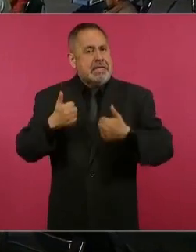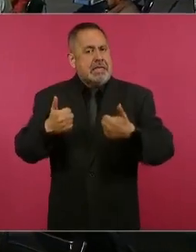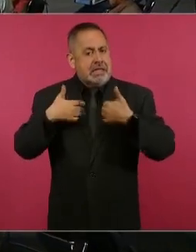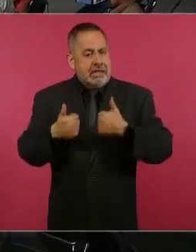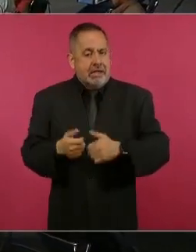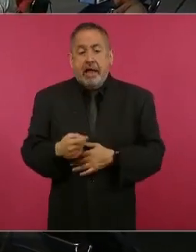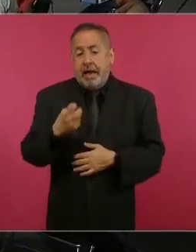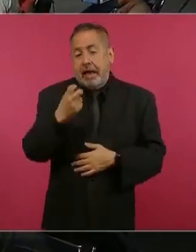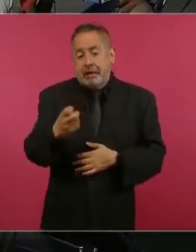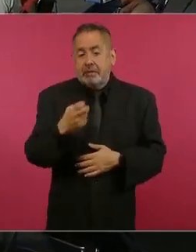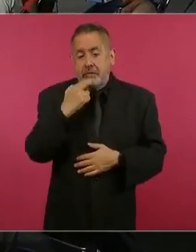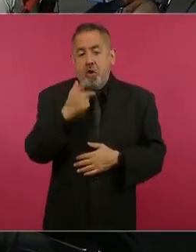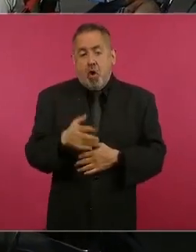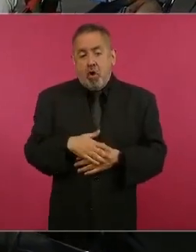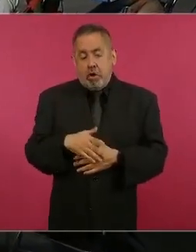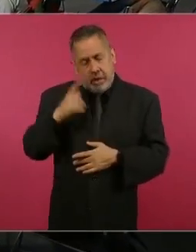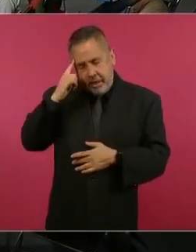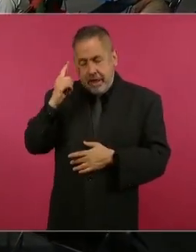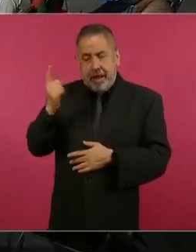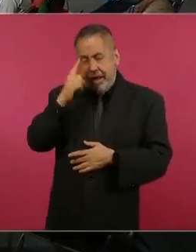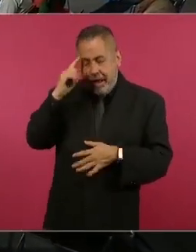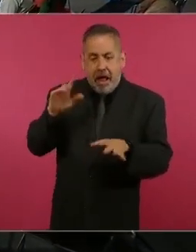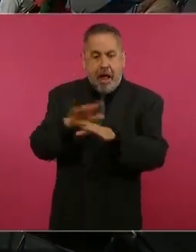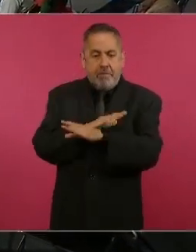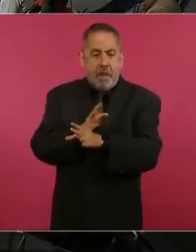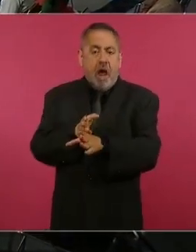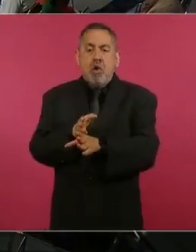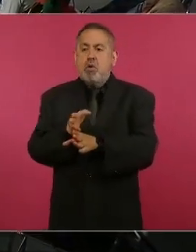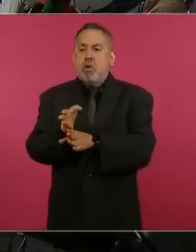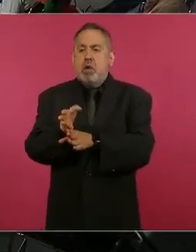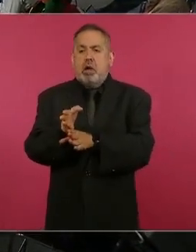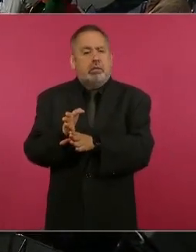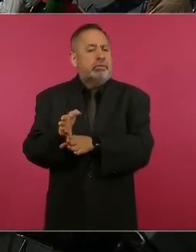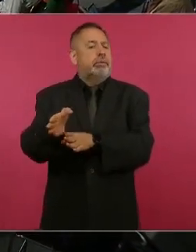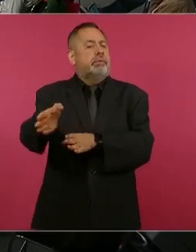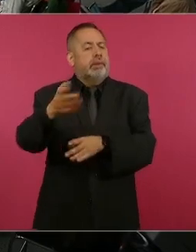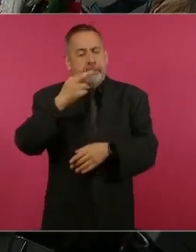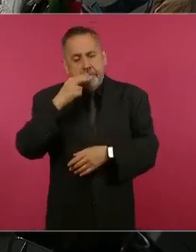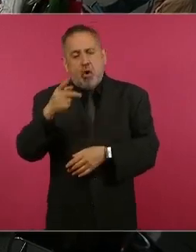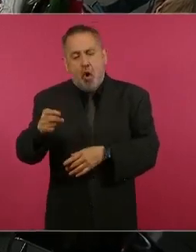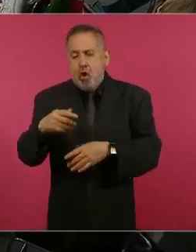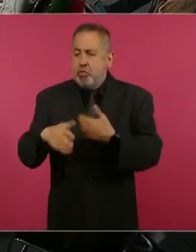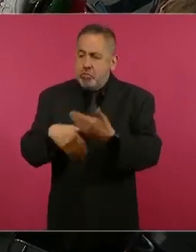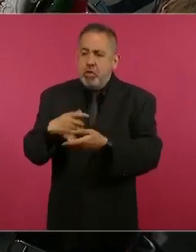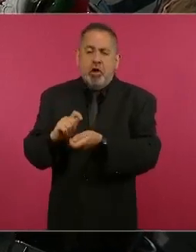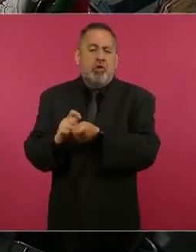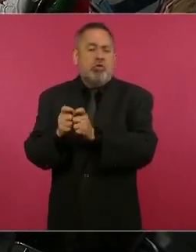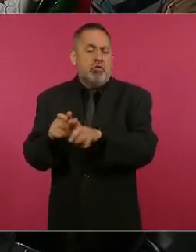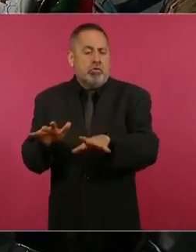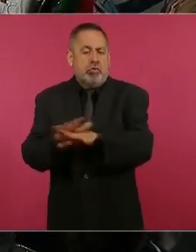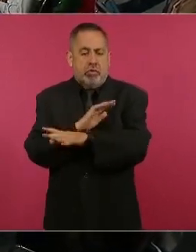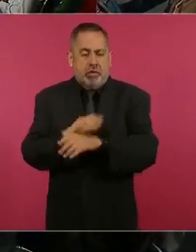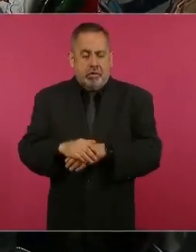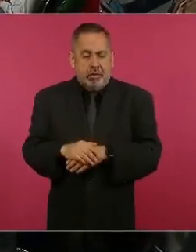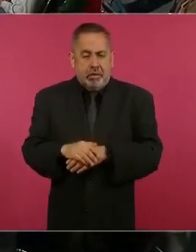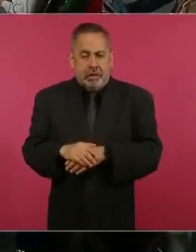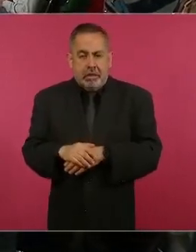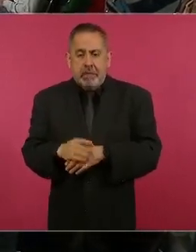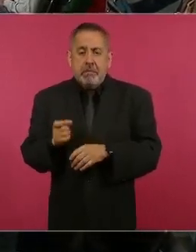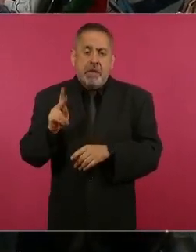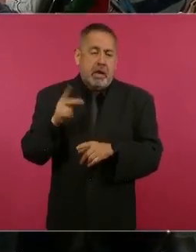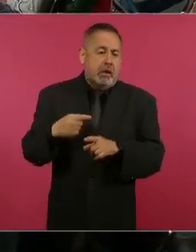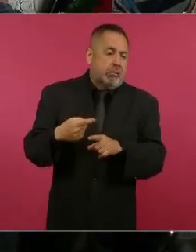Hay más garantías de llevar a cabo una transformación sin desviaciones,